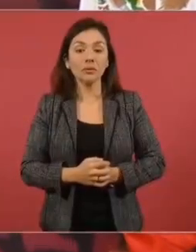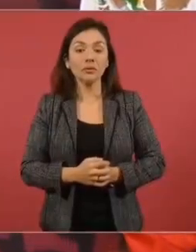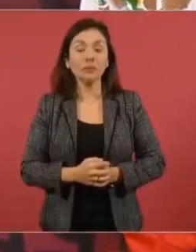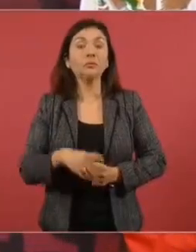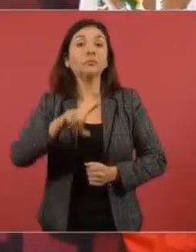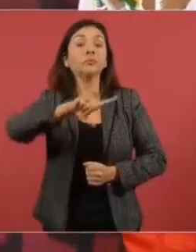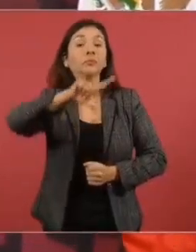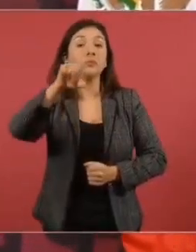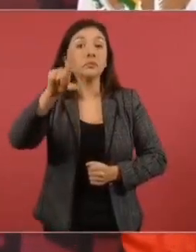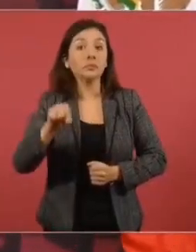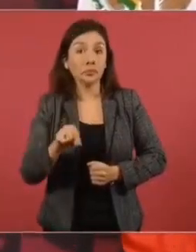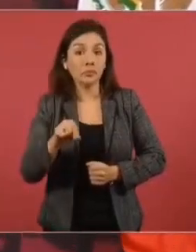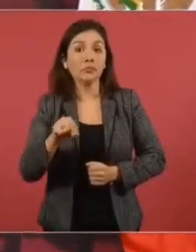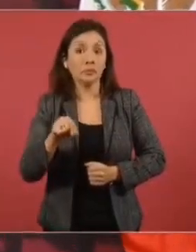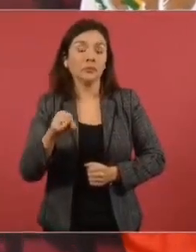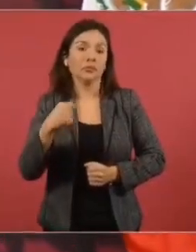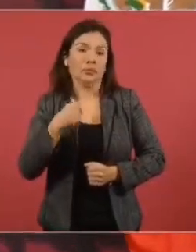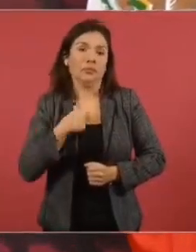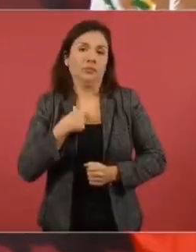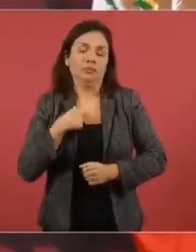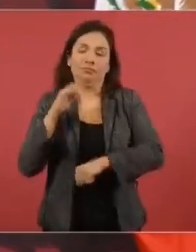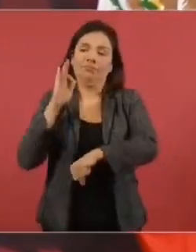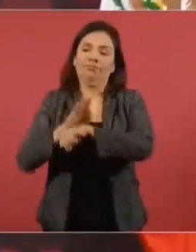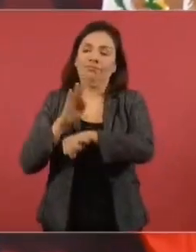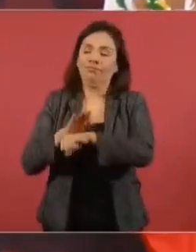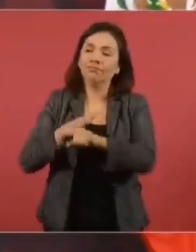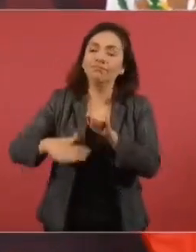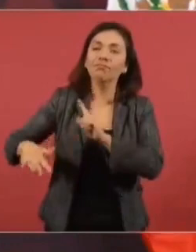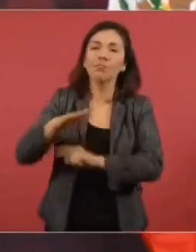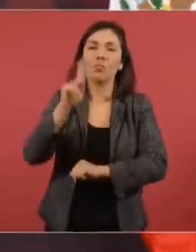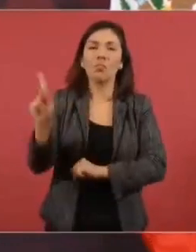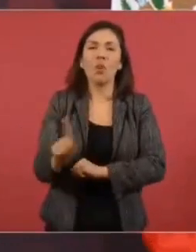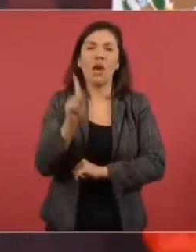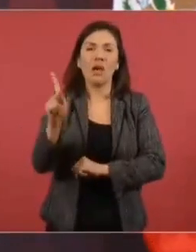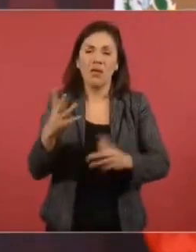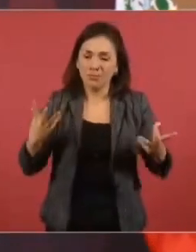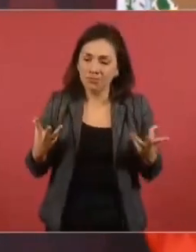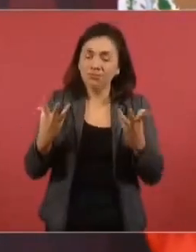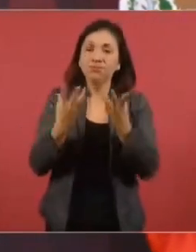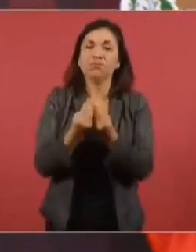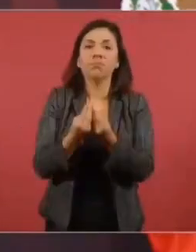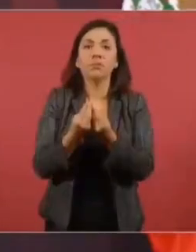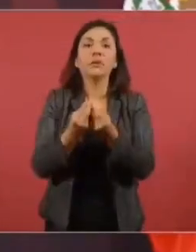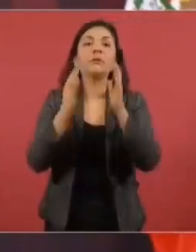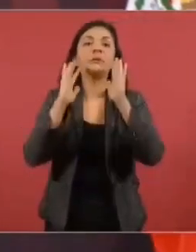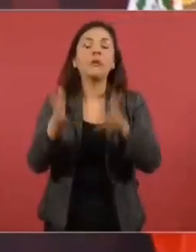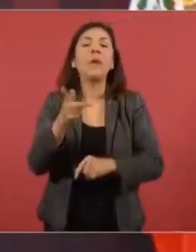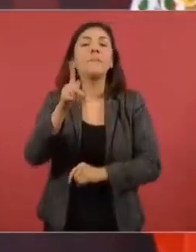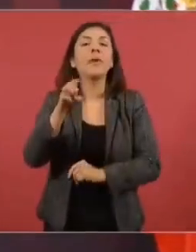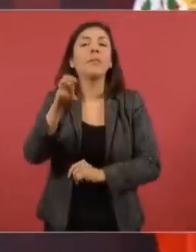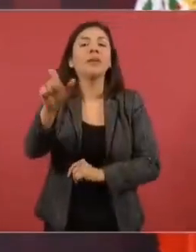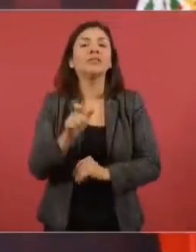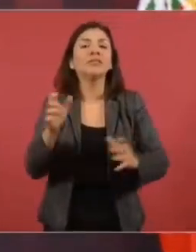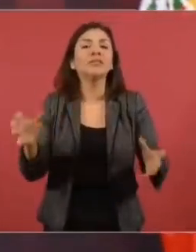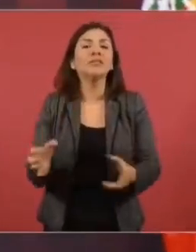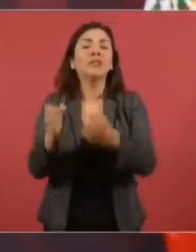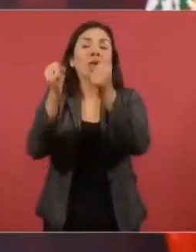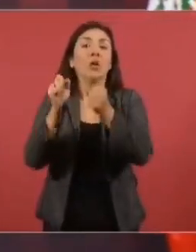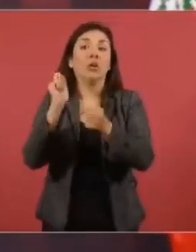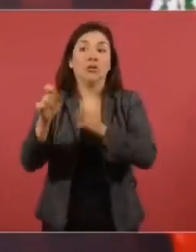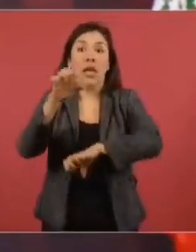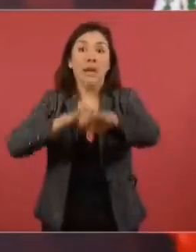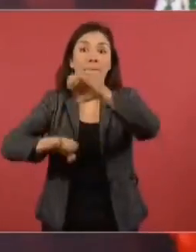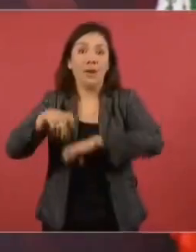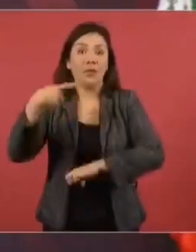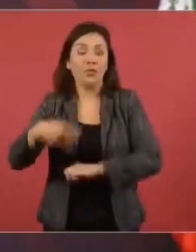Llegamos con el apoyo del pueblo y se ha rescatado Pemex como una empresa pública fundamental.